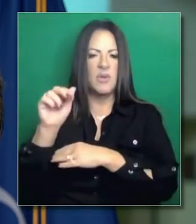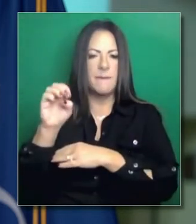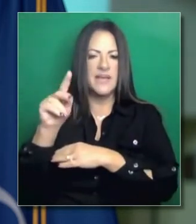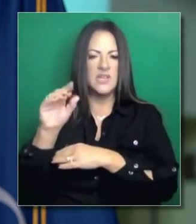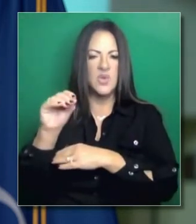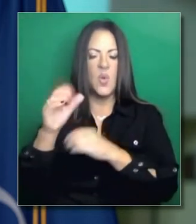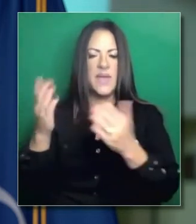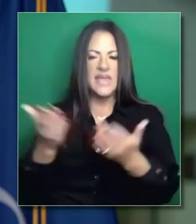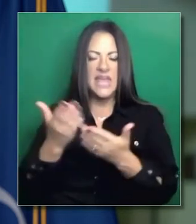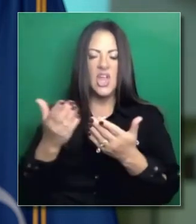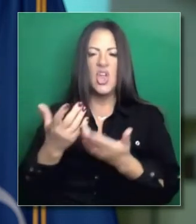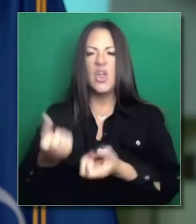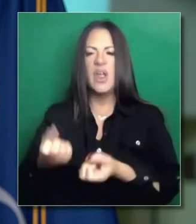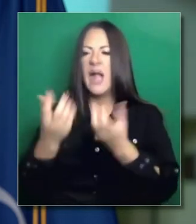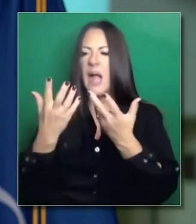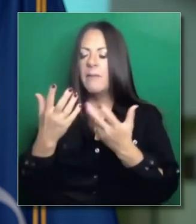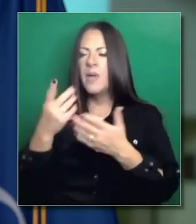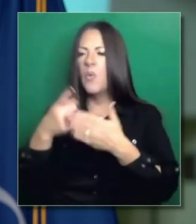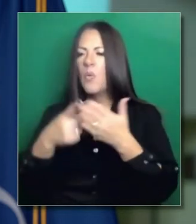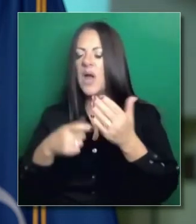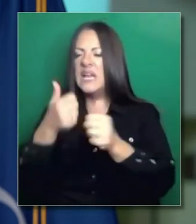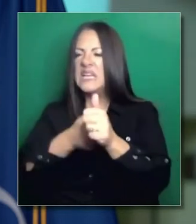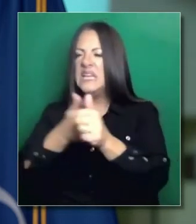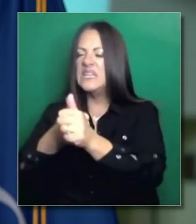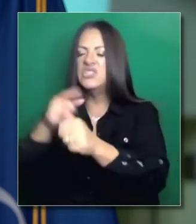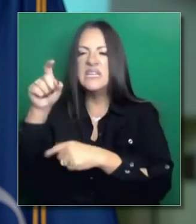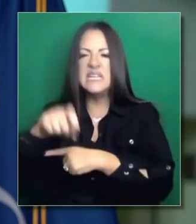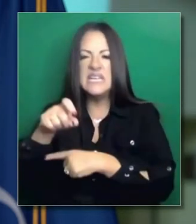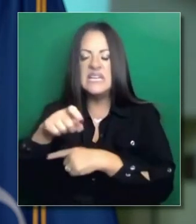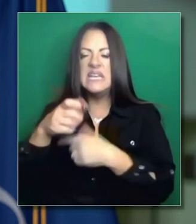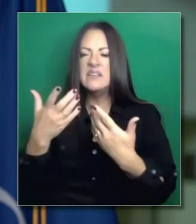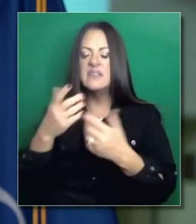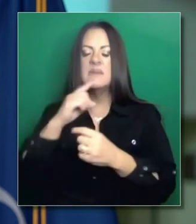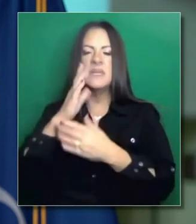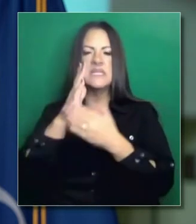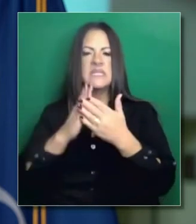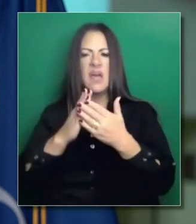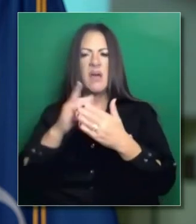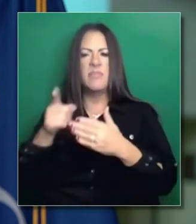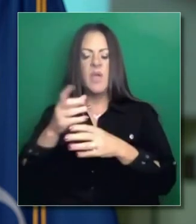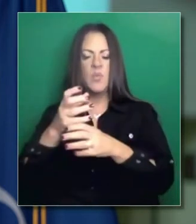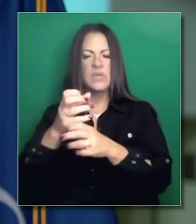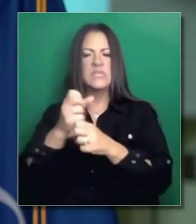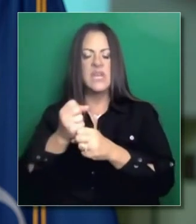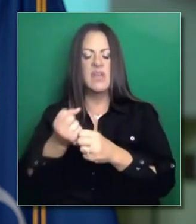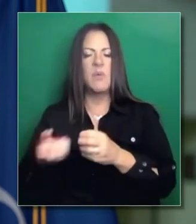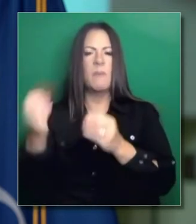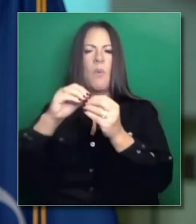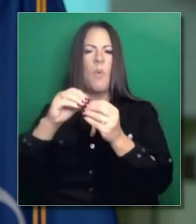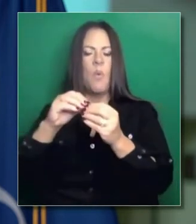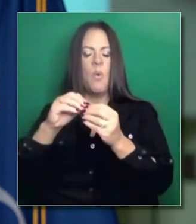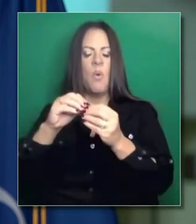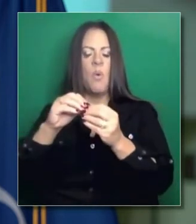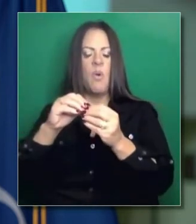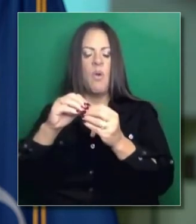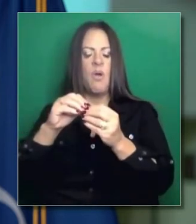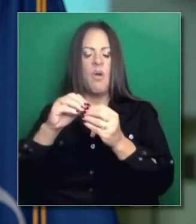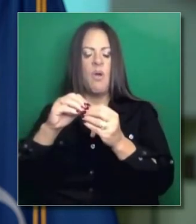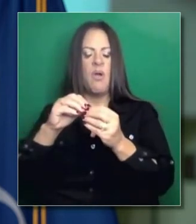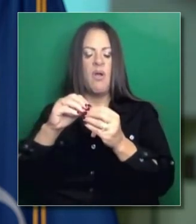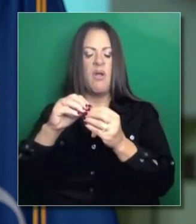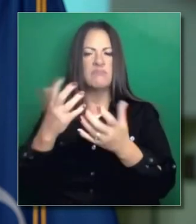Hablando precisamente de cuántas vacunas son necesarias. En algunas zonas hacen falta más.